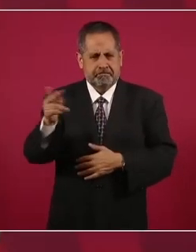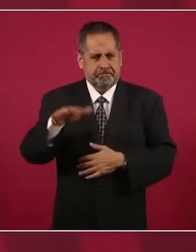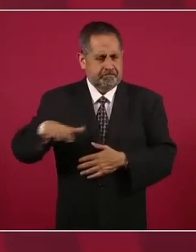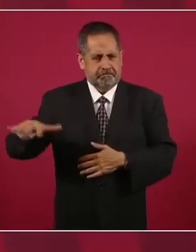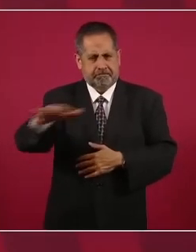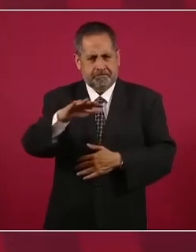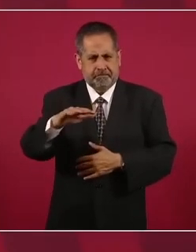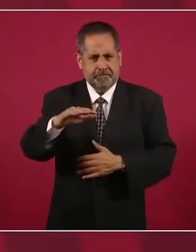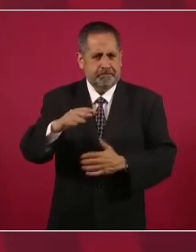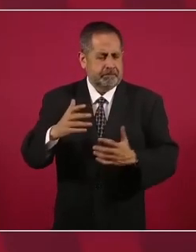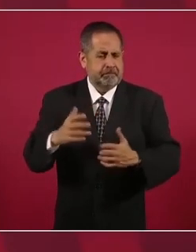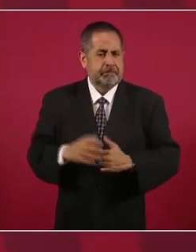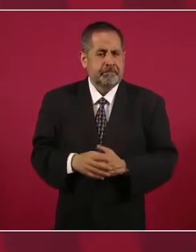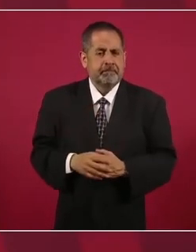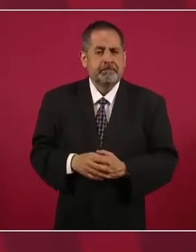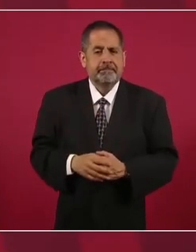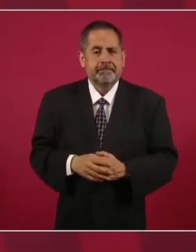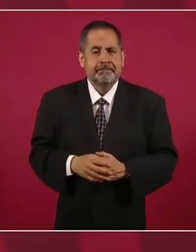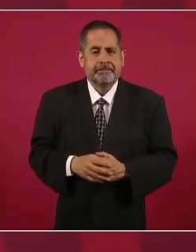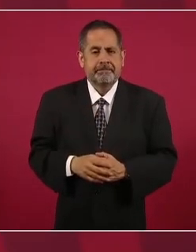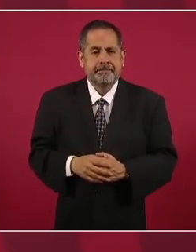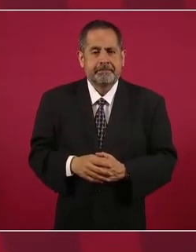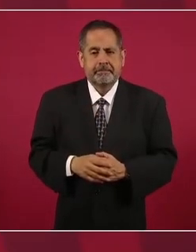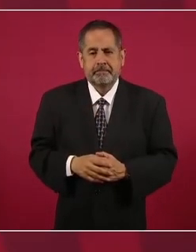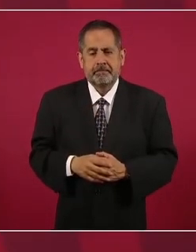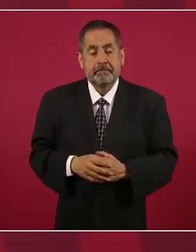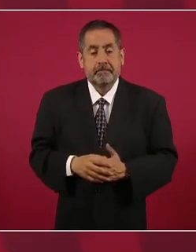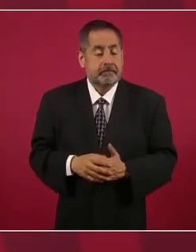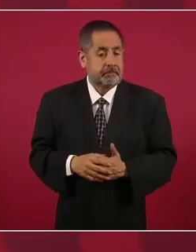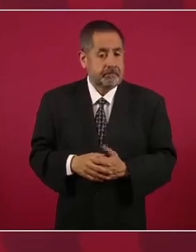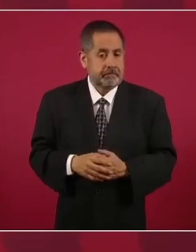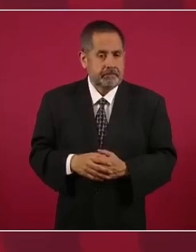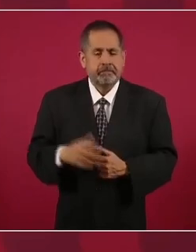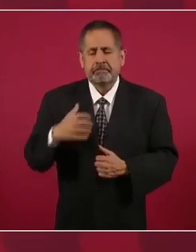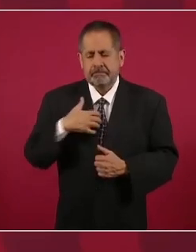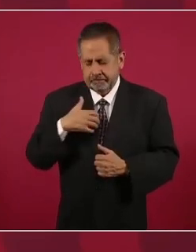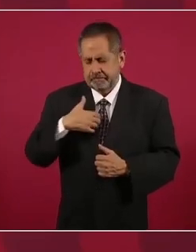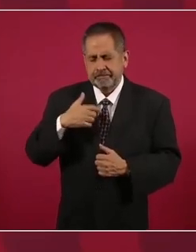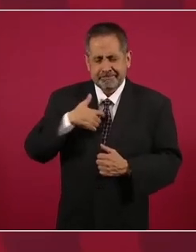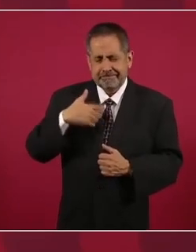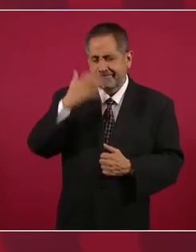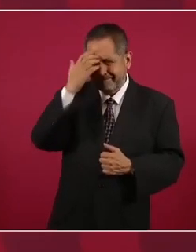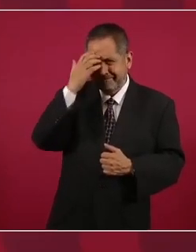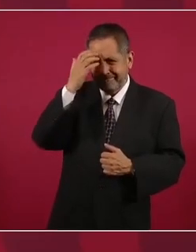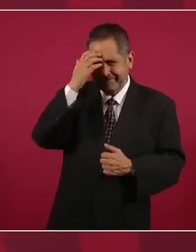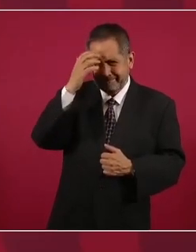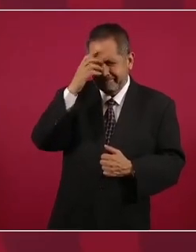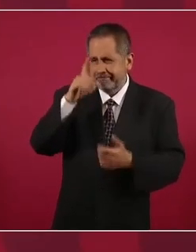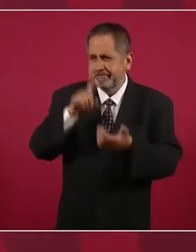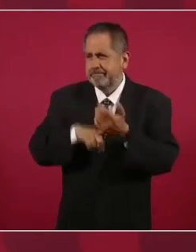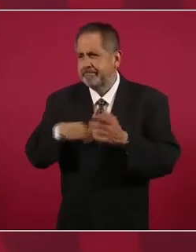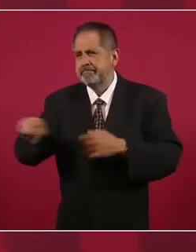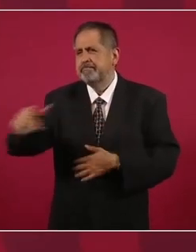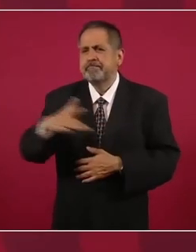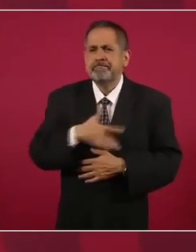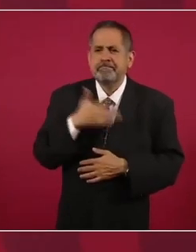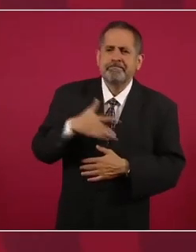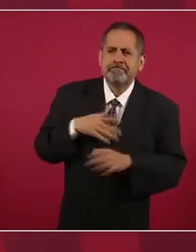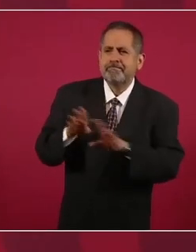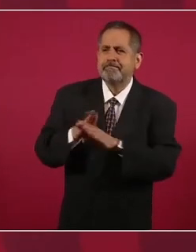y no sólo porque conozco los sentimientos de la gente,